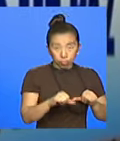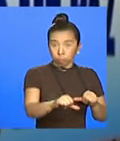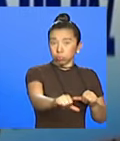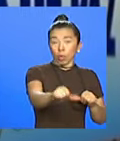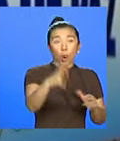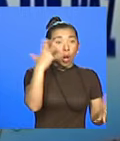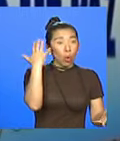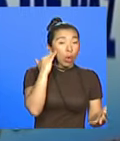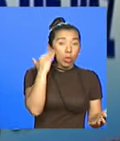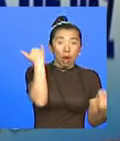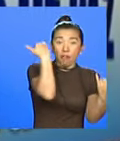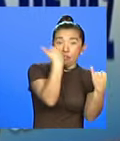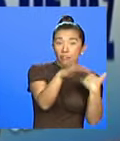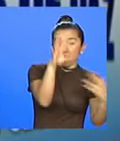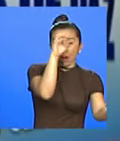vez se acuerde la terminación del conflicto armado.